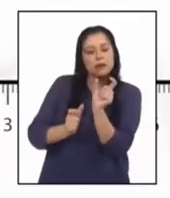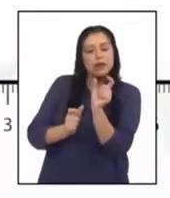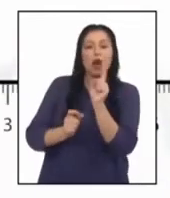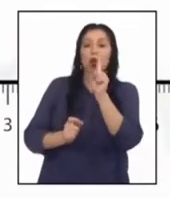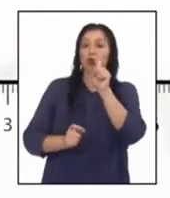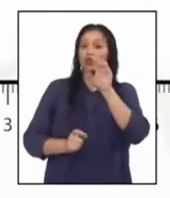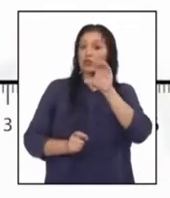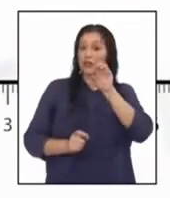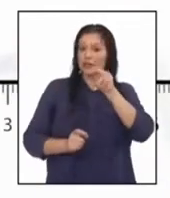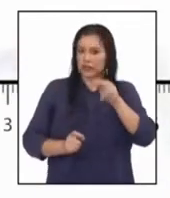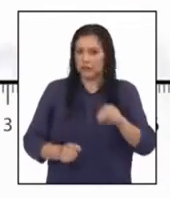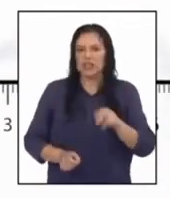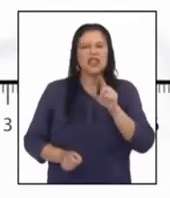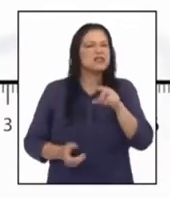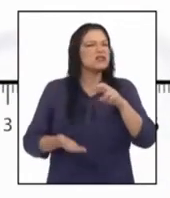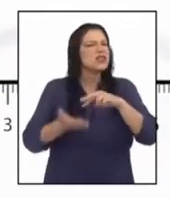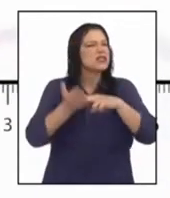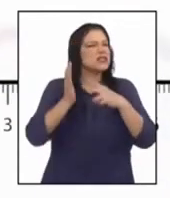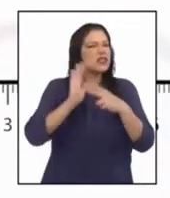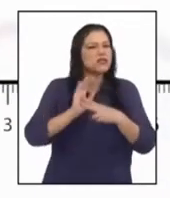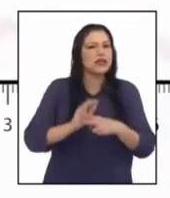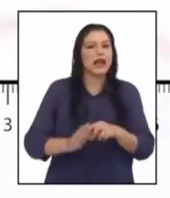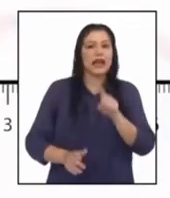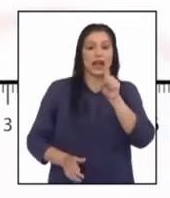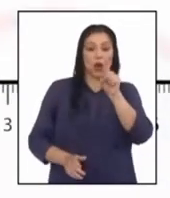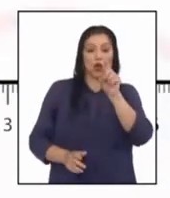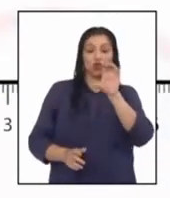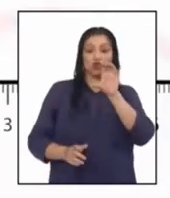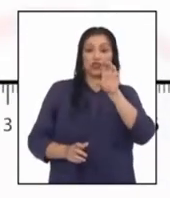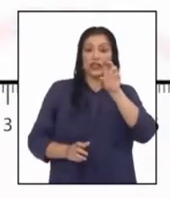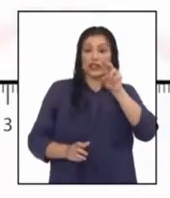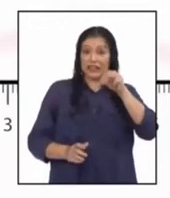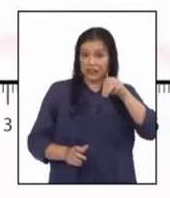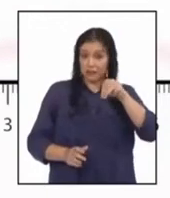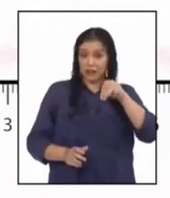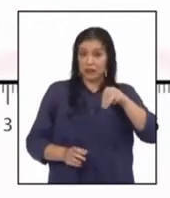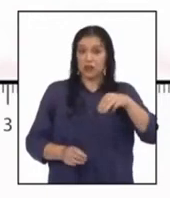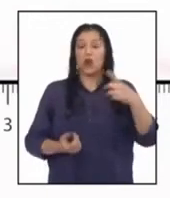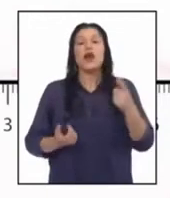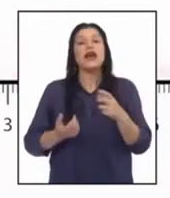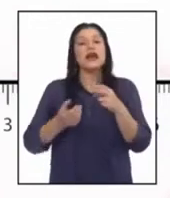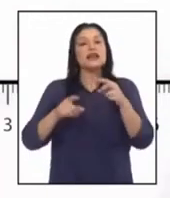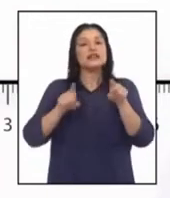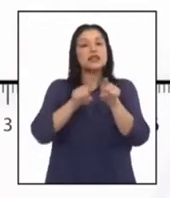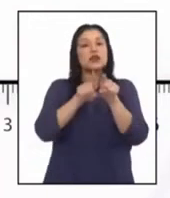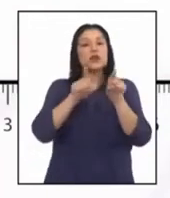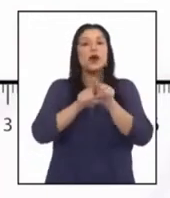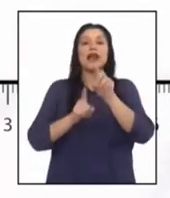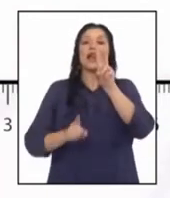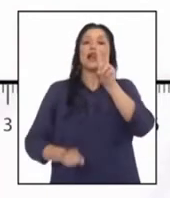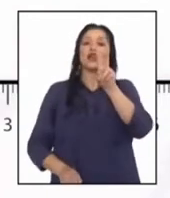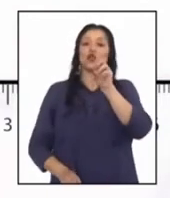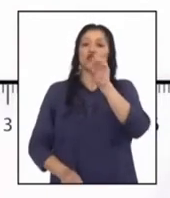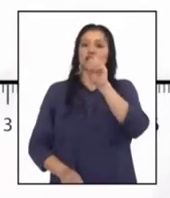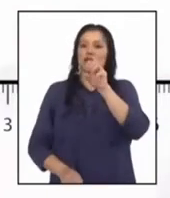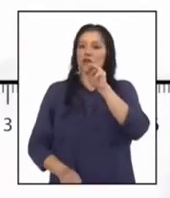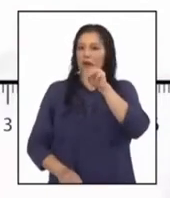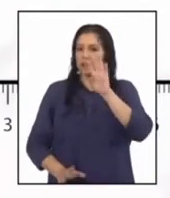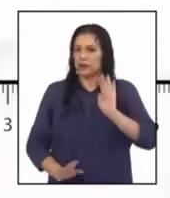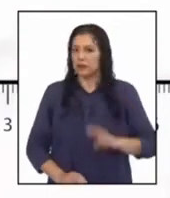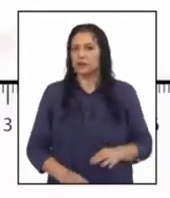centímetro. Eso quiere decir que un centímetro es equivalente a 200 metros.